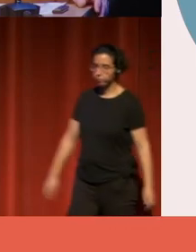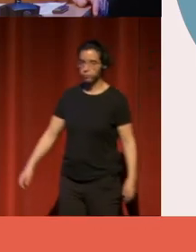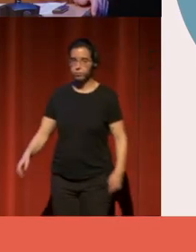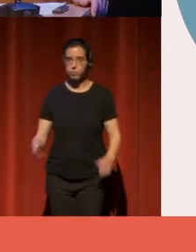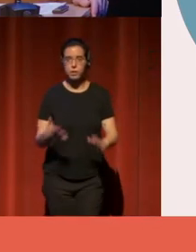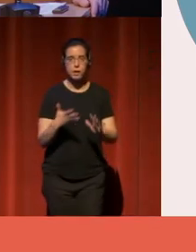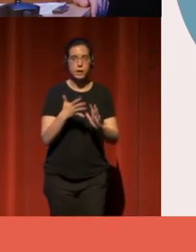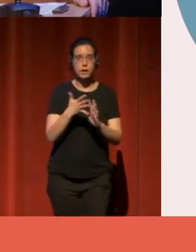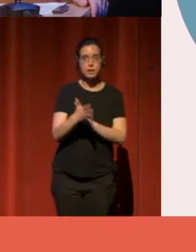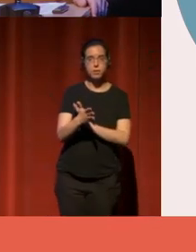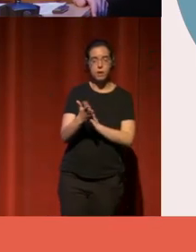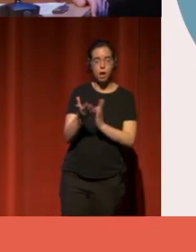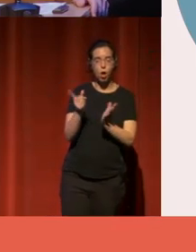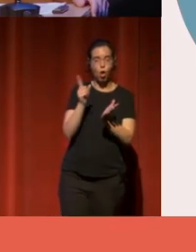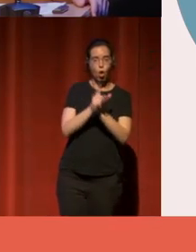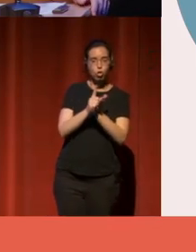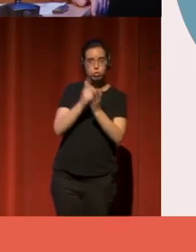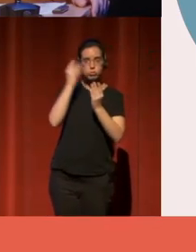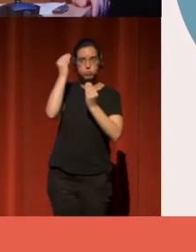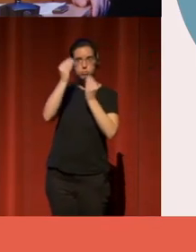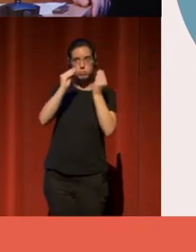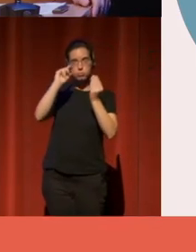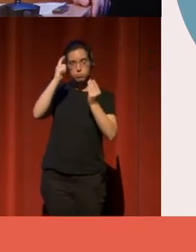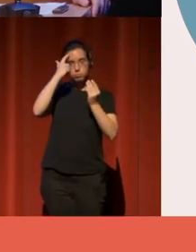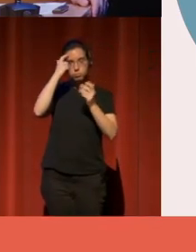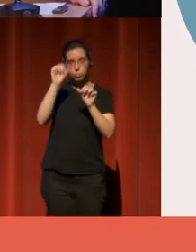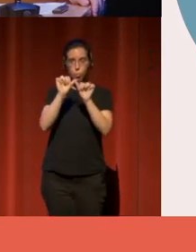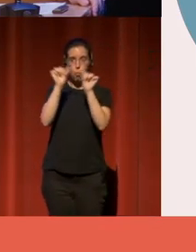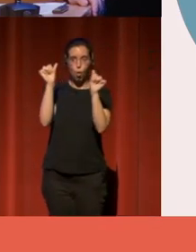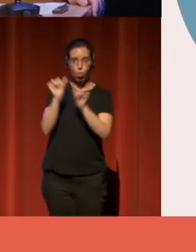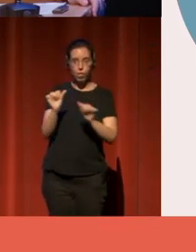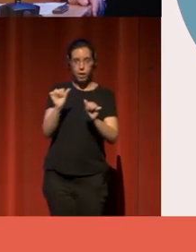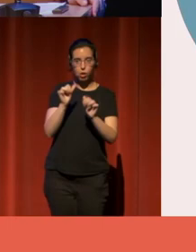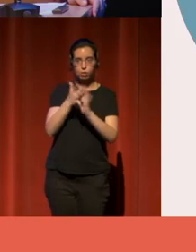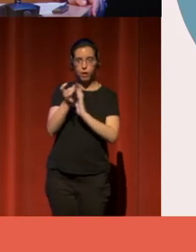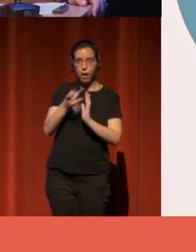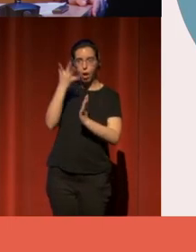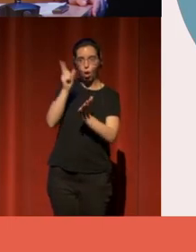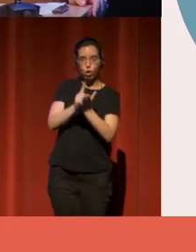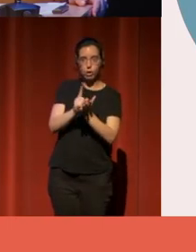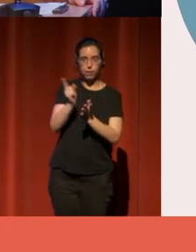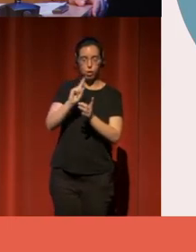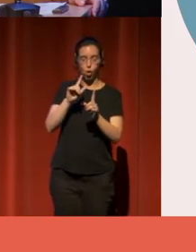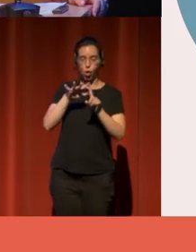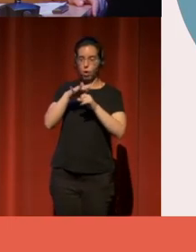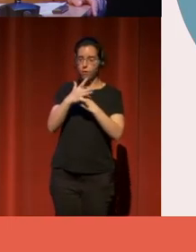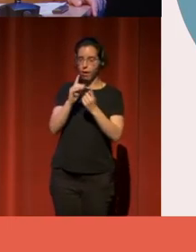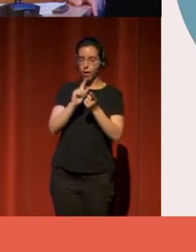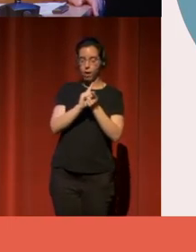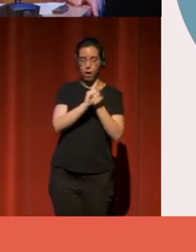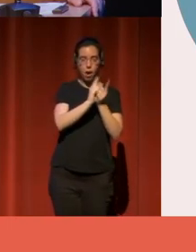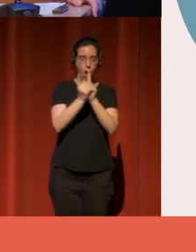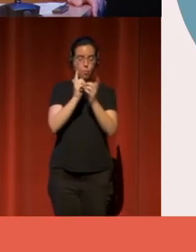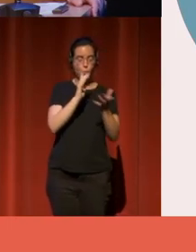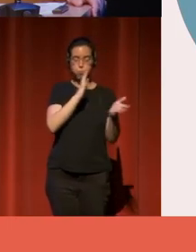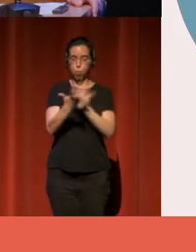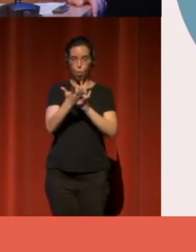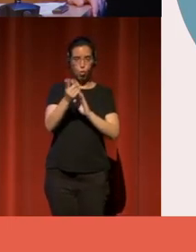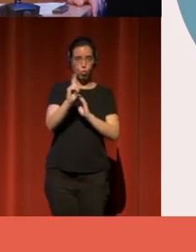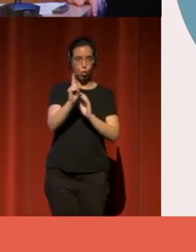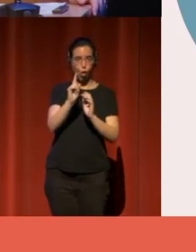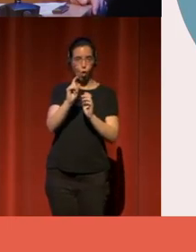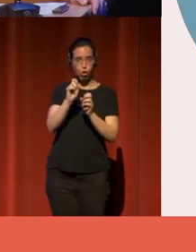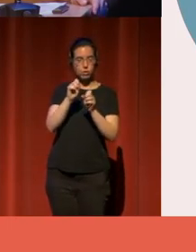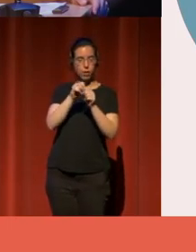de reinventar, que la centralidad se sitúe en otro lado. No es un cambio radical, sino una mirada distinta, un cambio de